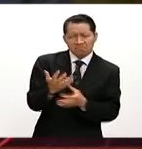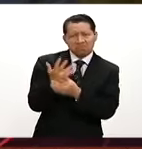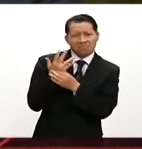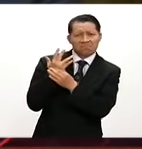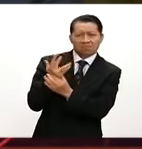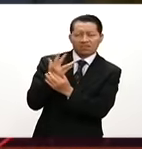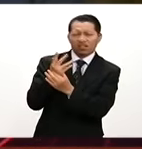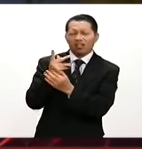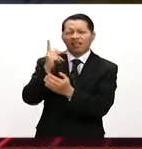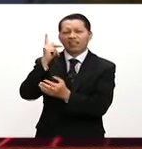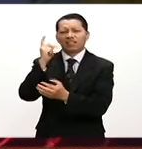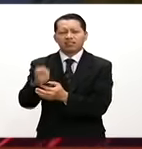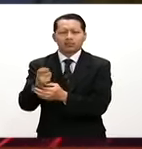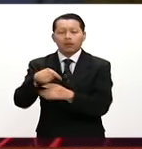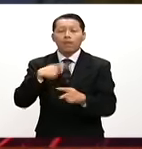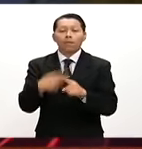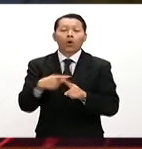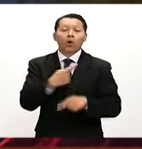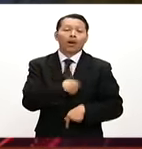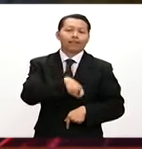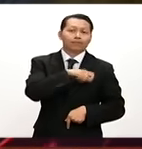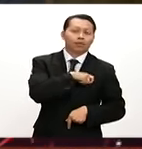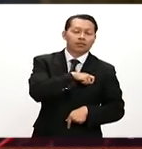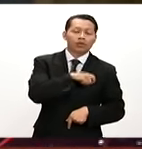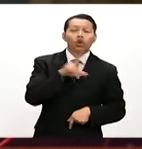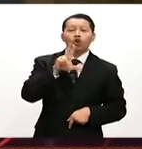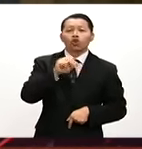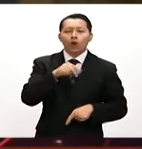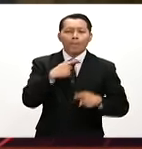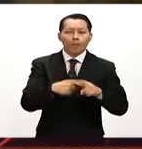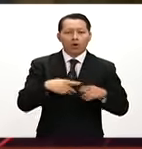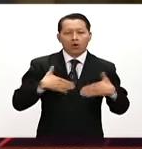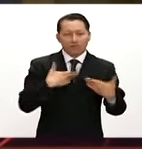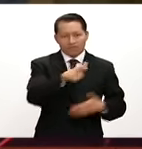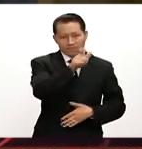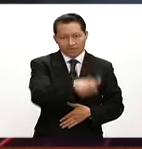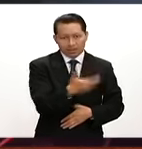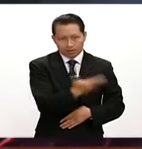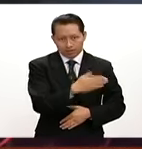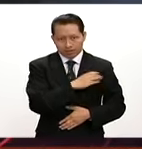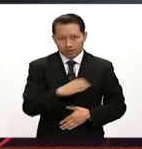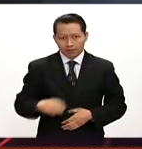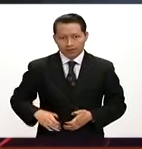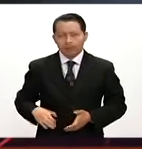lo hacen por España. Pero no porque confíen en usted, señor candidato.